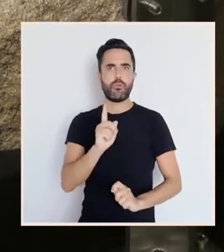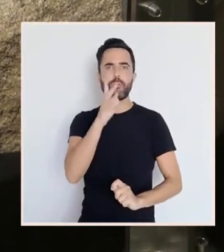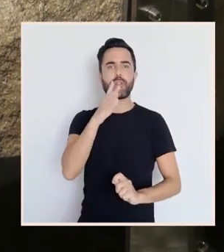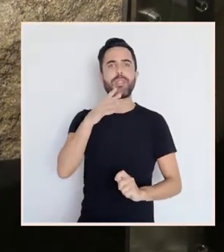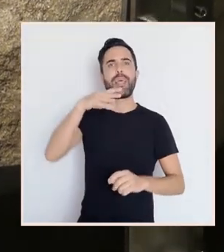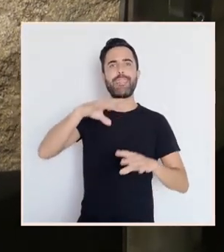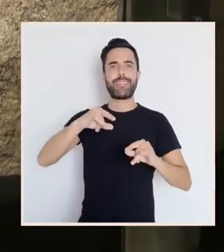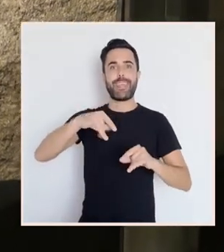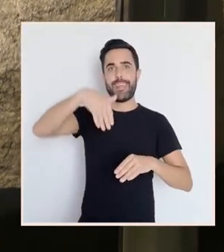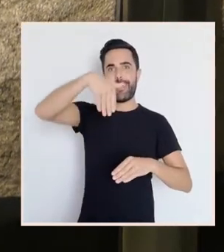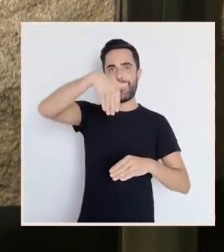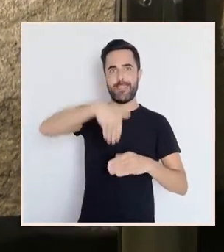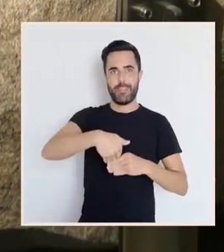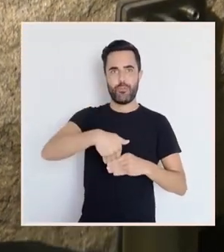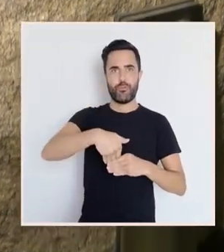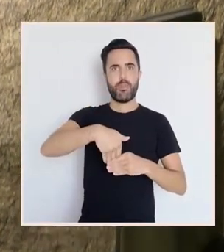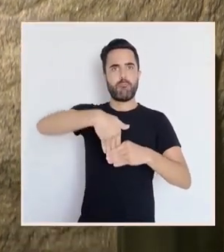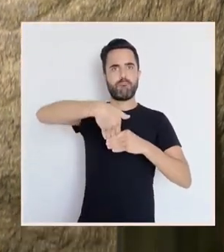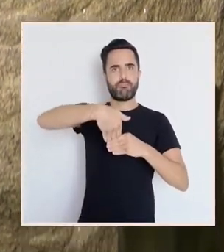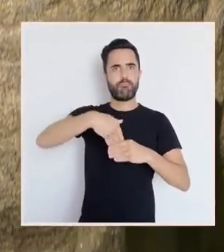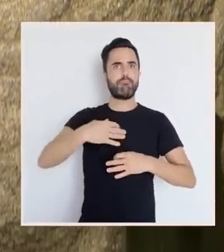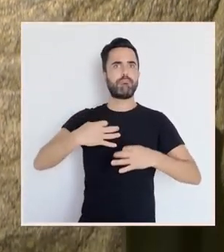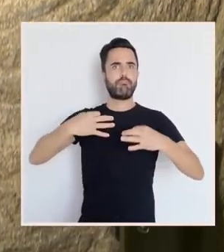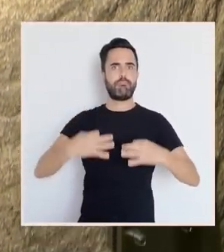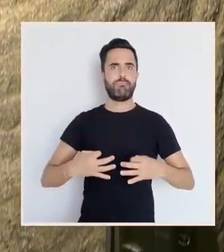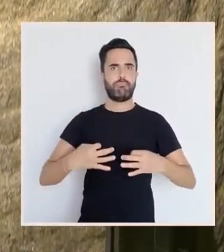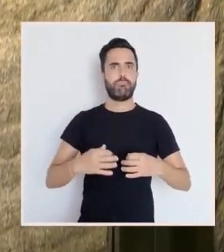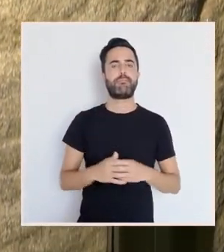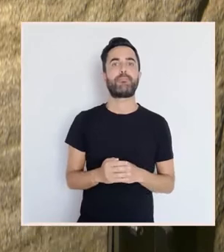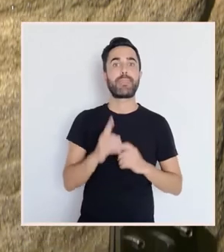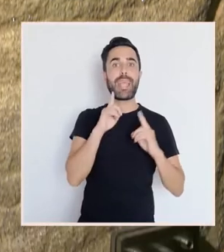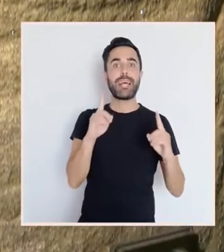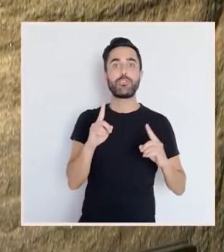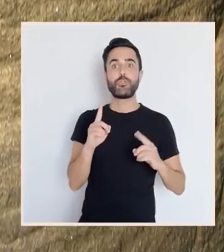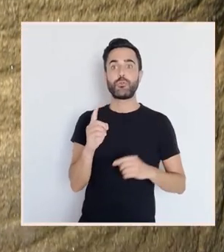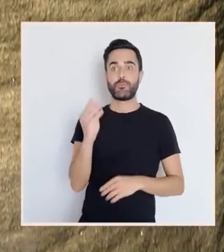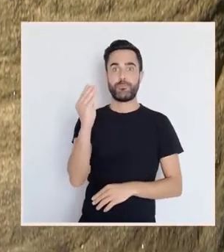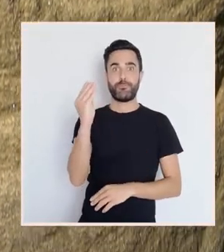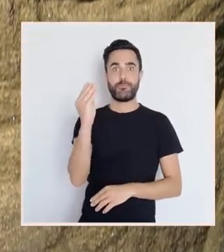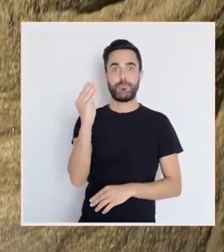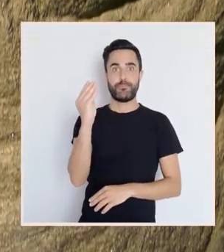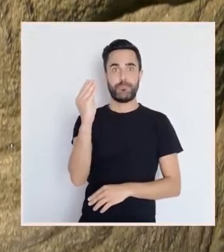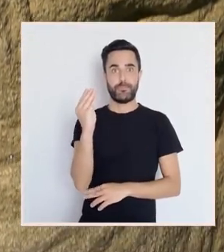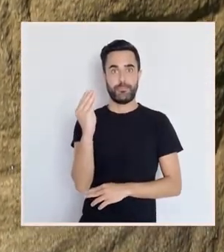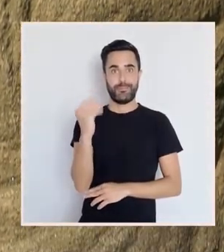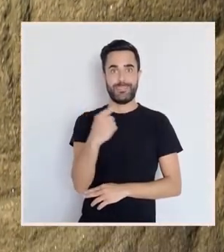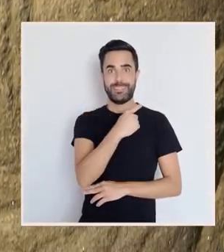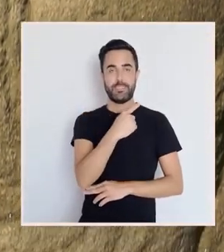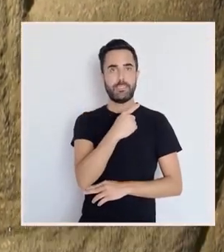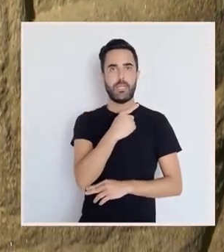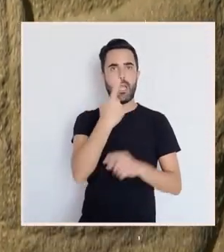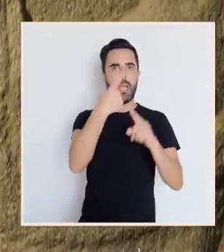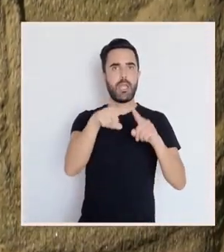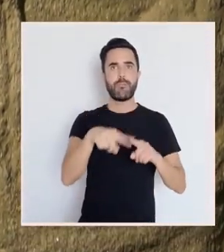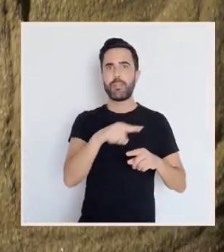Que pasa? No caso da estela de Vilar de Sarria, non temos ningún destes tres elementos. E penso que